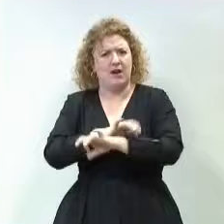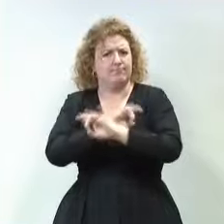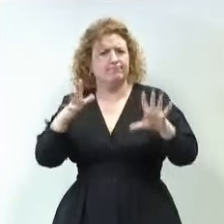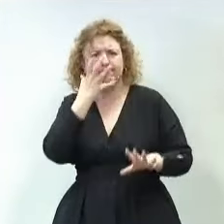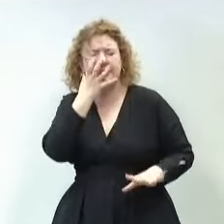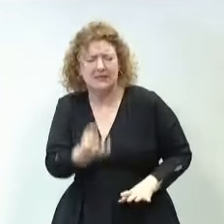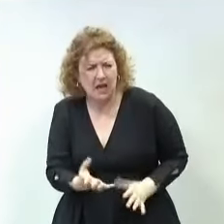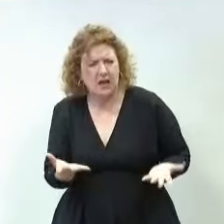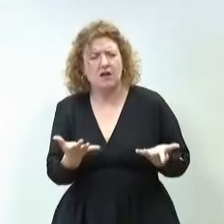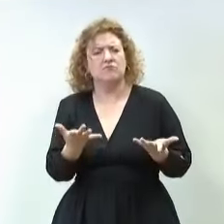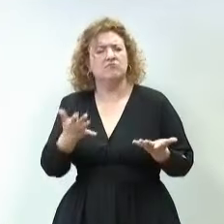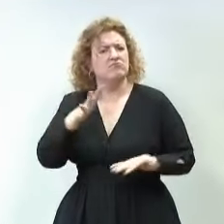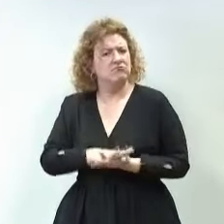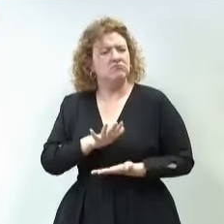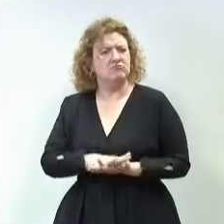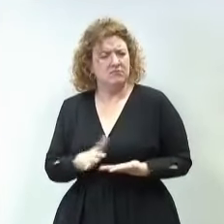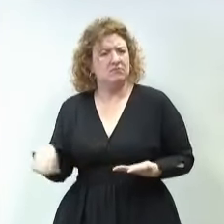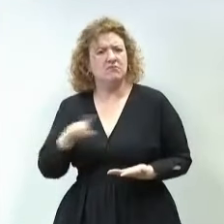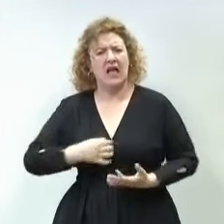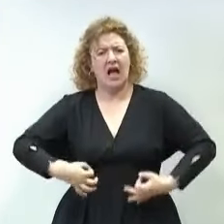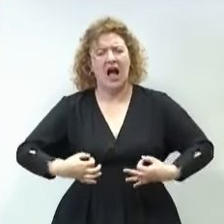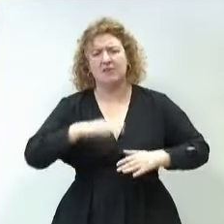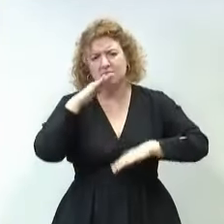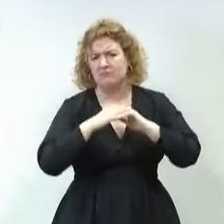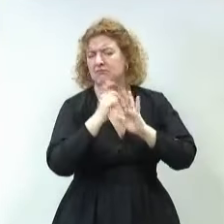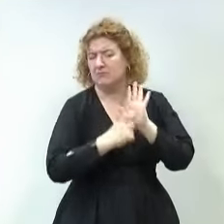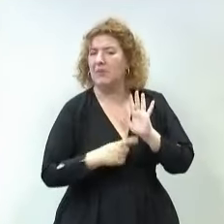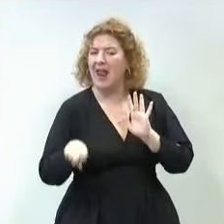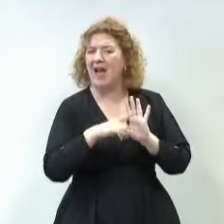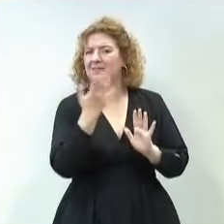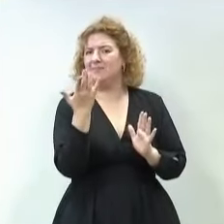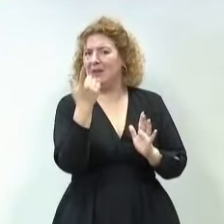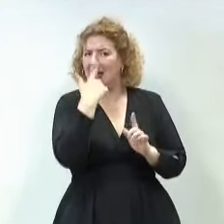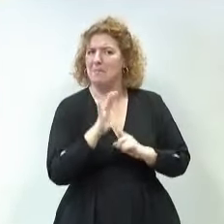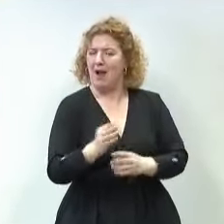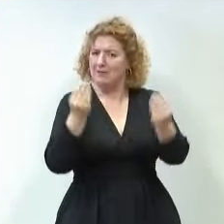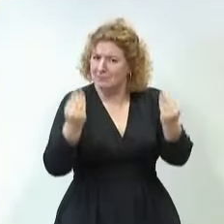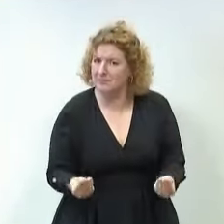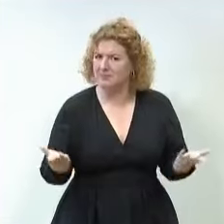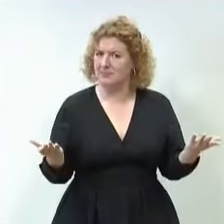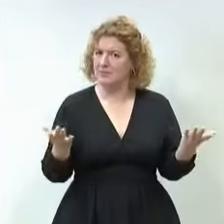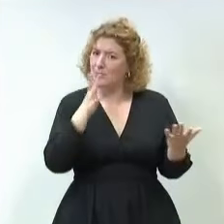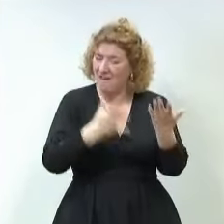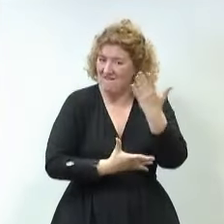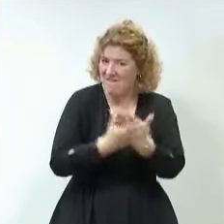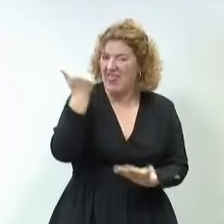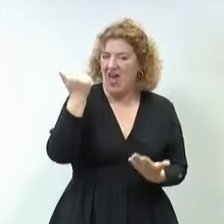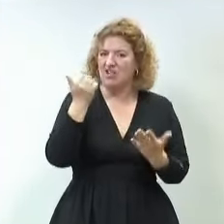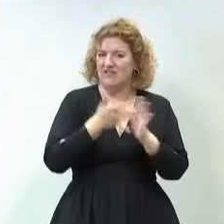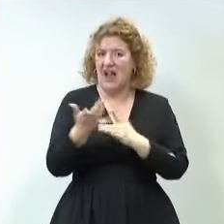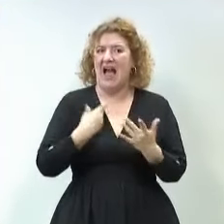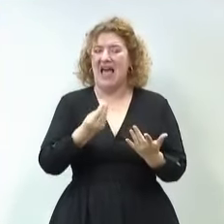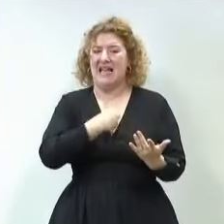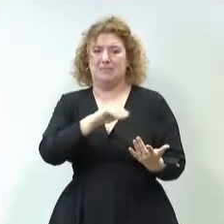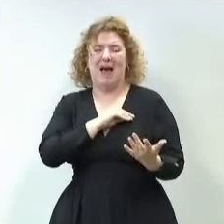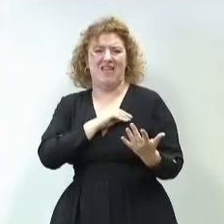seriedad, con serenidad y siempre con garantías para restablecer la buena imagen que tiene que tener la Federación, que es la que representa al fútbol